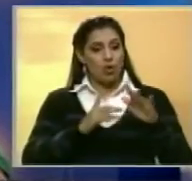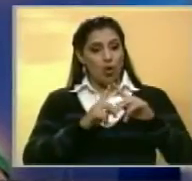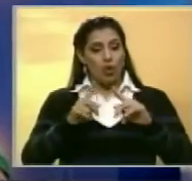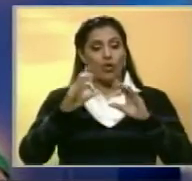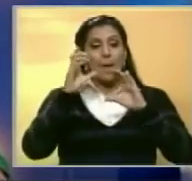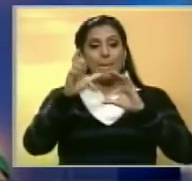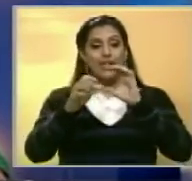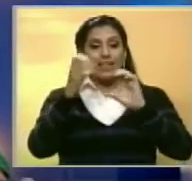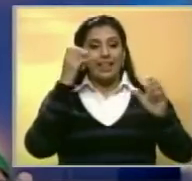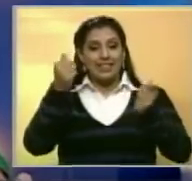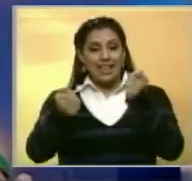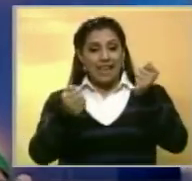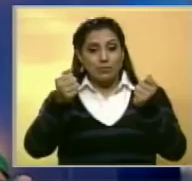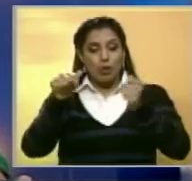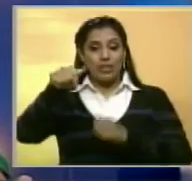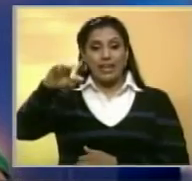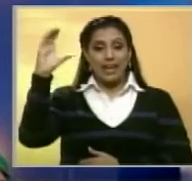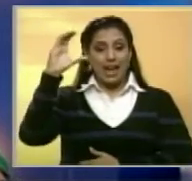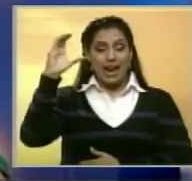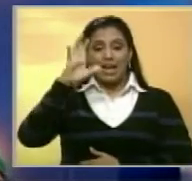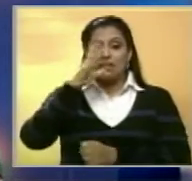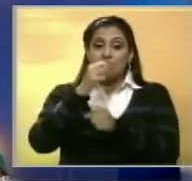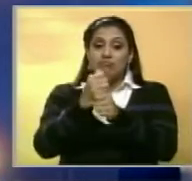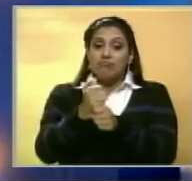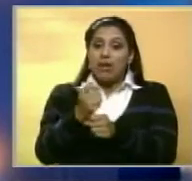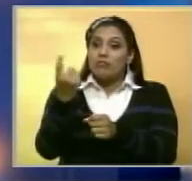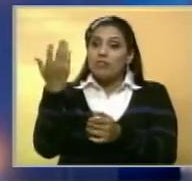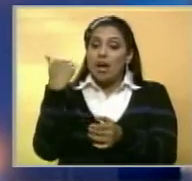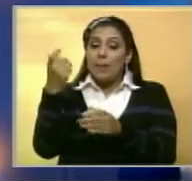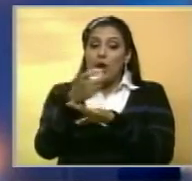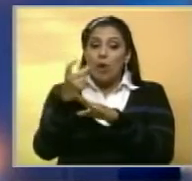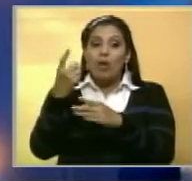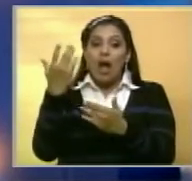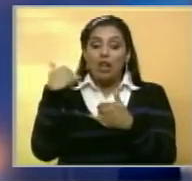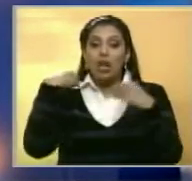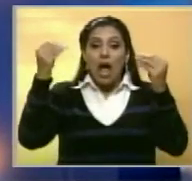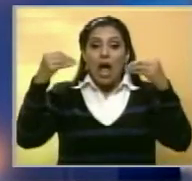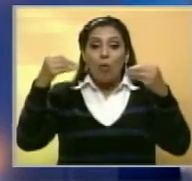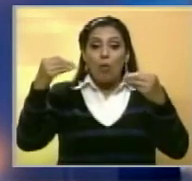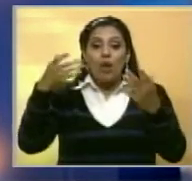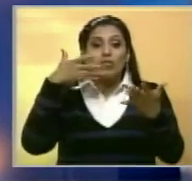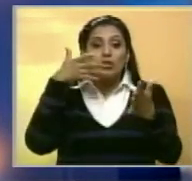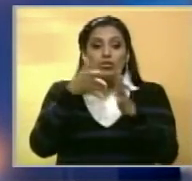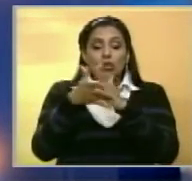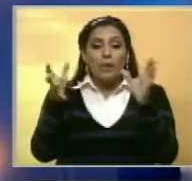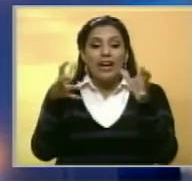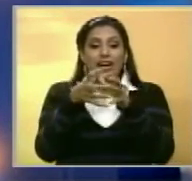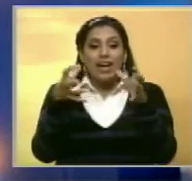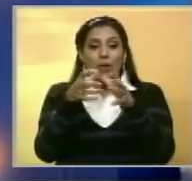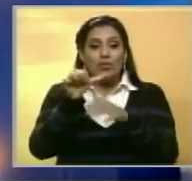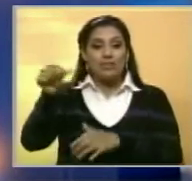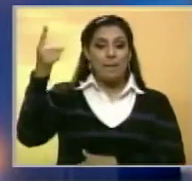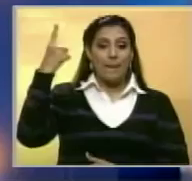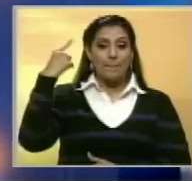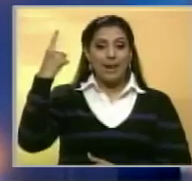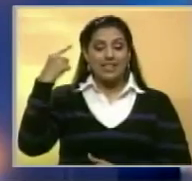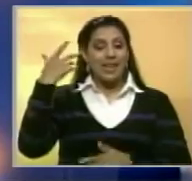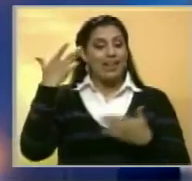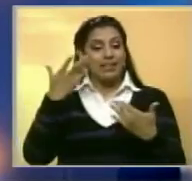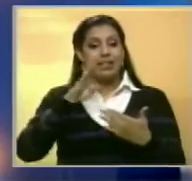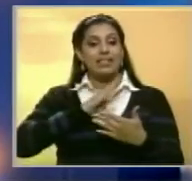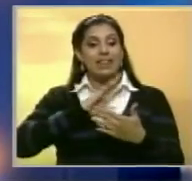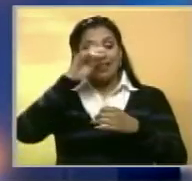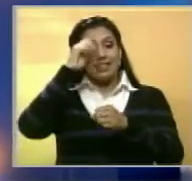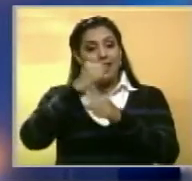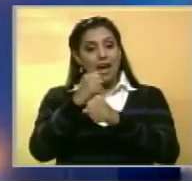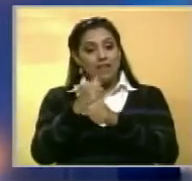Los transportistas de la Gran Caracas están a la espera de que el Gobierno Nacional cumpla con los acuerdos planteados en la reunión de la semana pasada, en los cuales depende